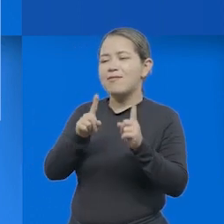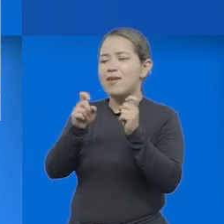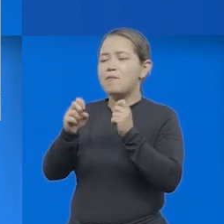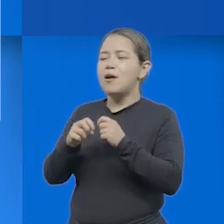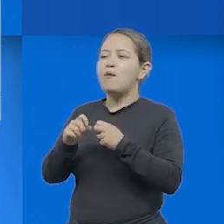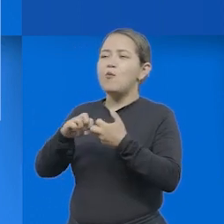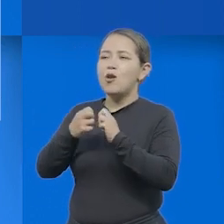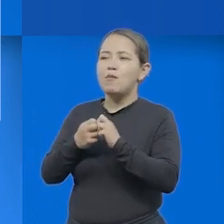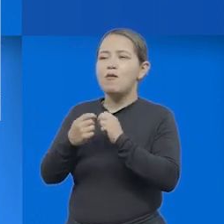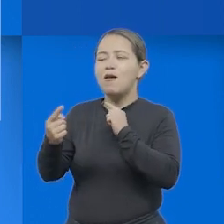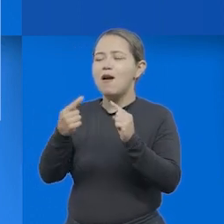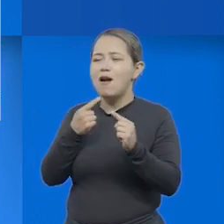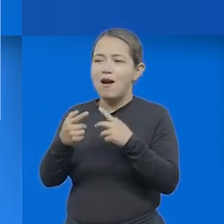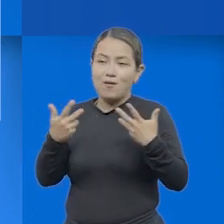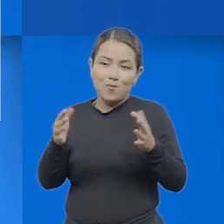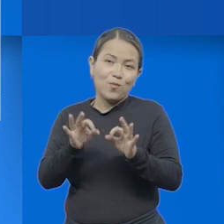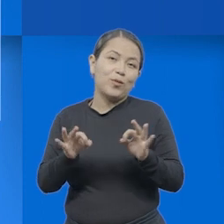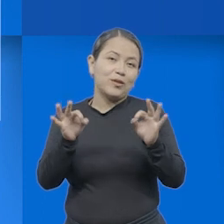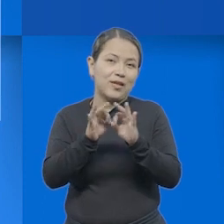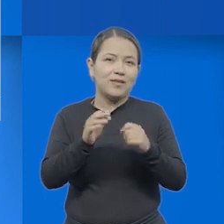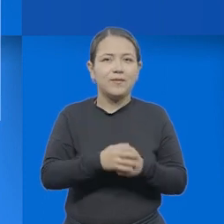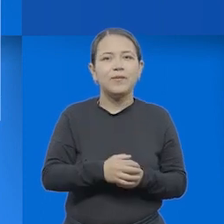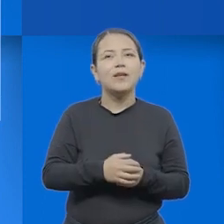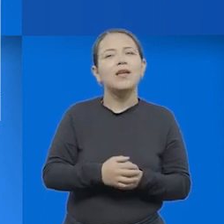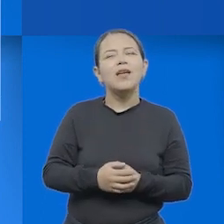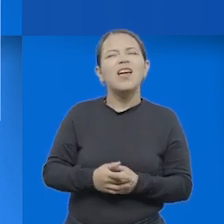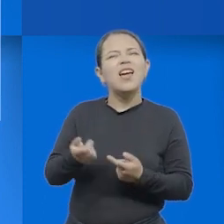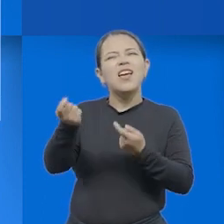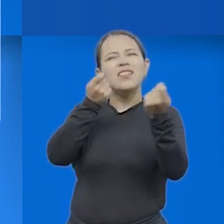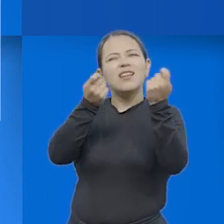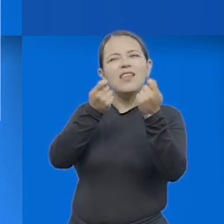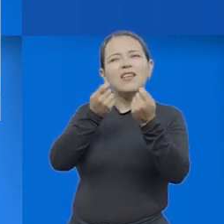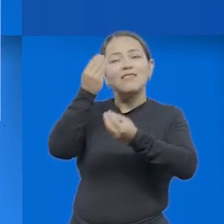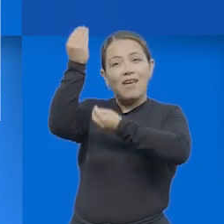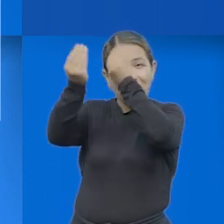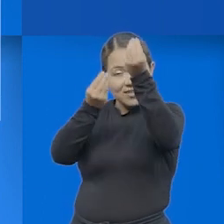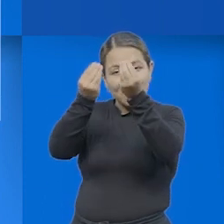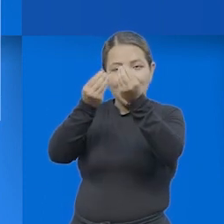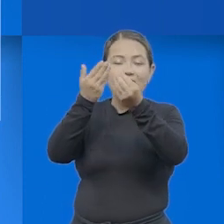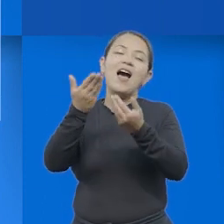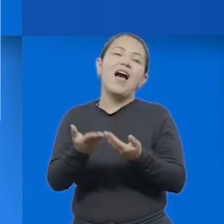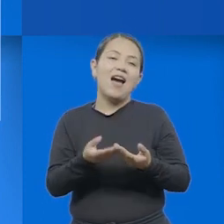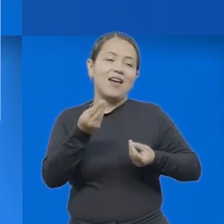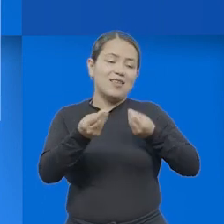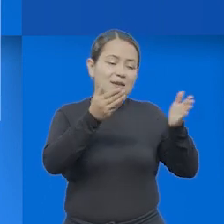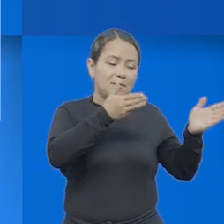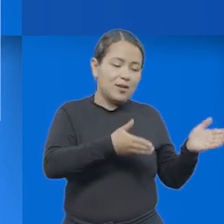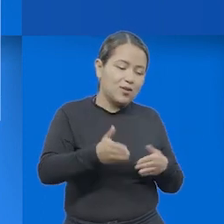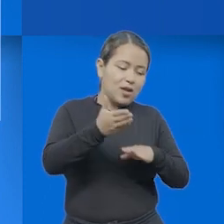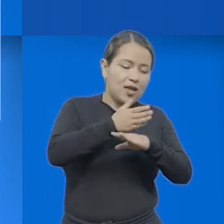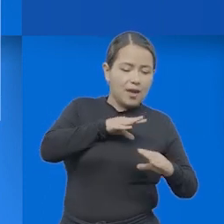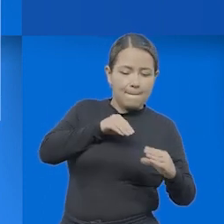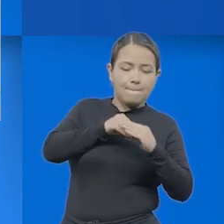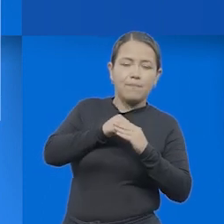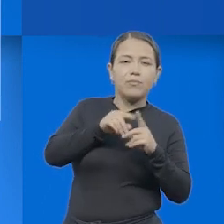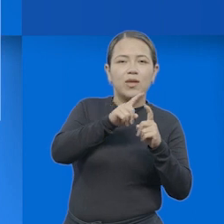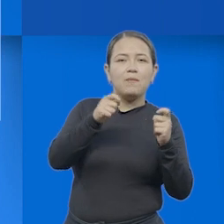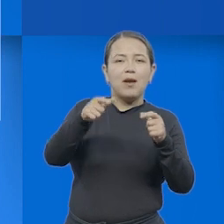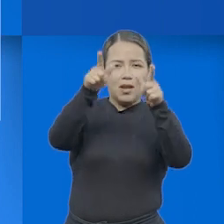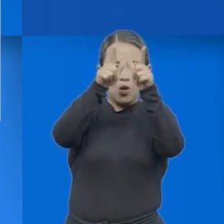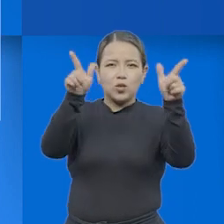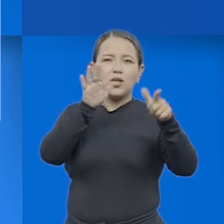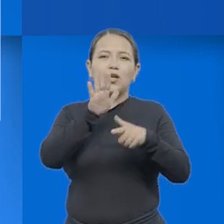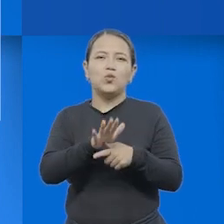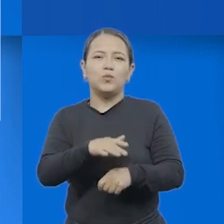retórico y precisar conocimientos clave. Las estrategias de creación, que sería la planeación, adecuación, recursos lingüísticos.